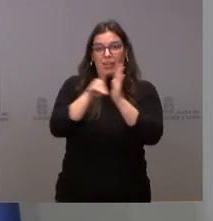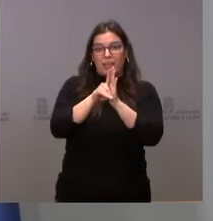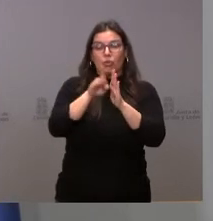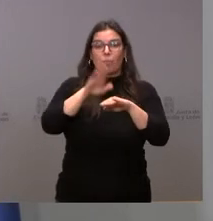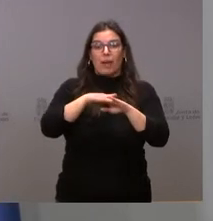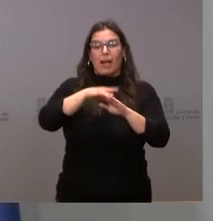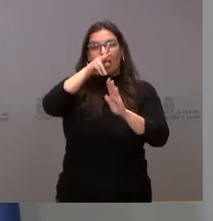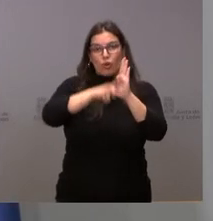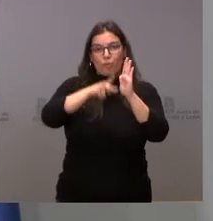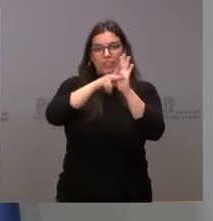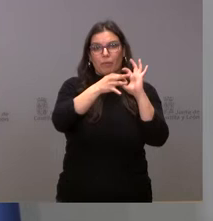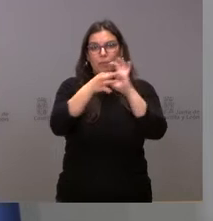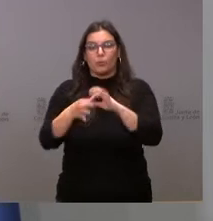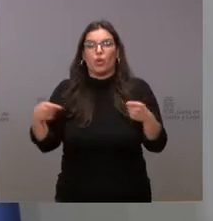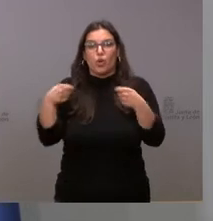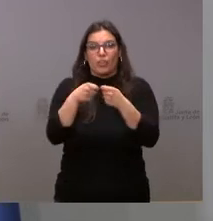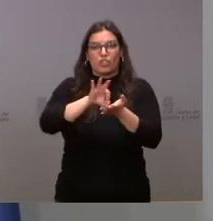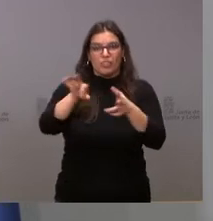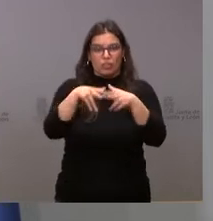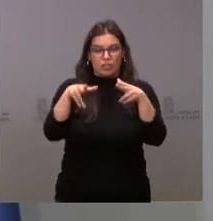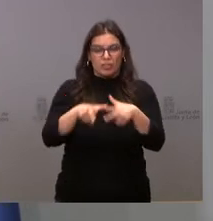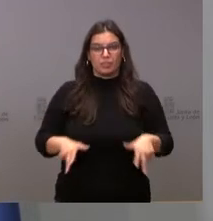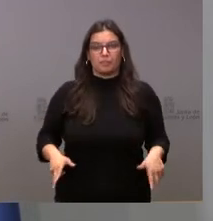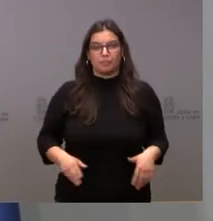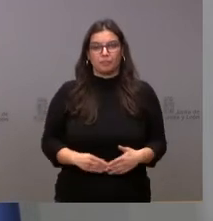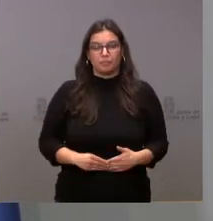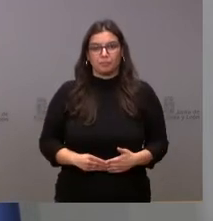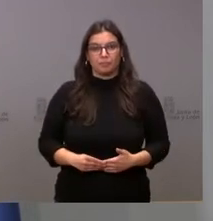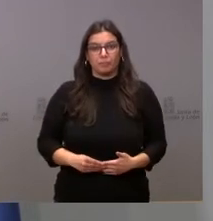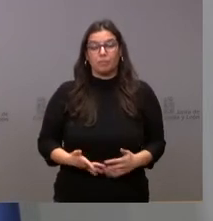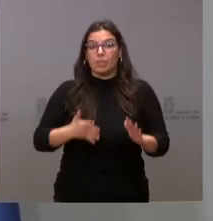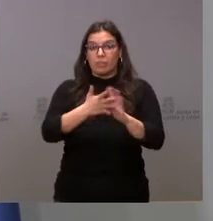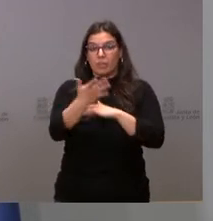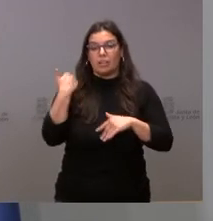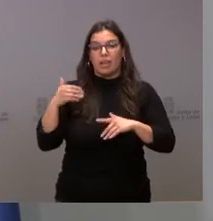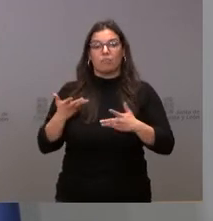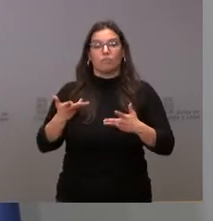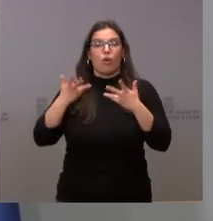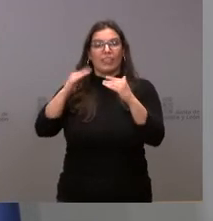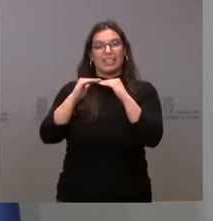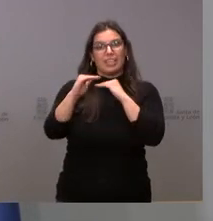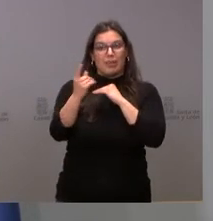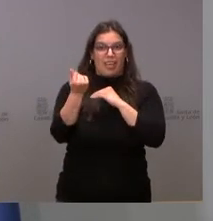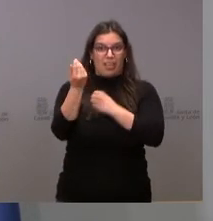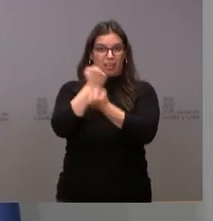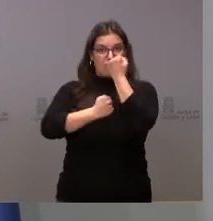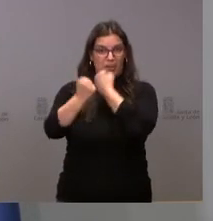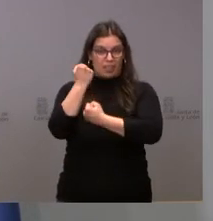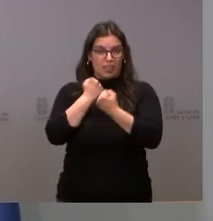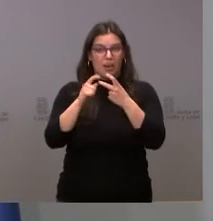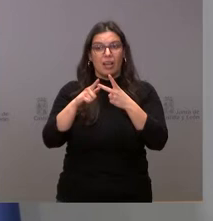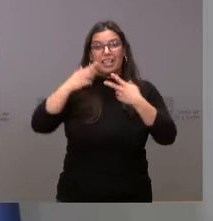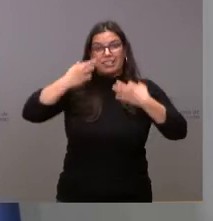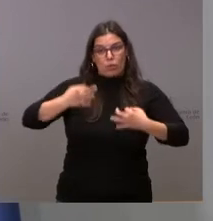estos conciertos de servicios sociales. De esta forma, se da una estabilidad financiera, una seguridad